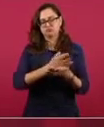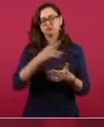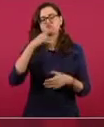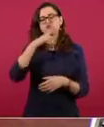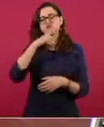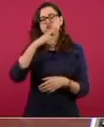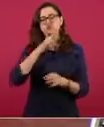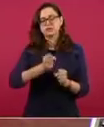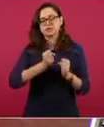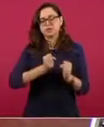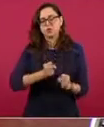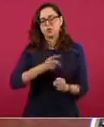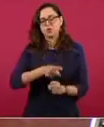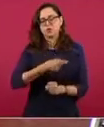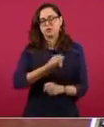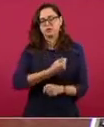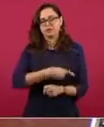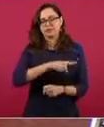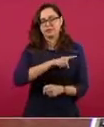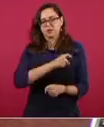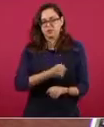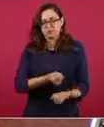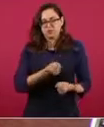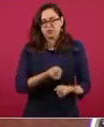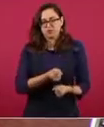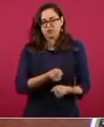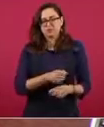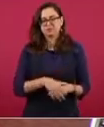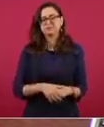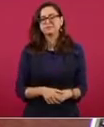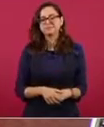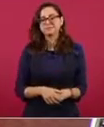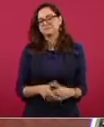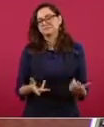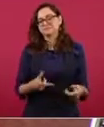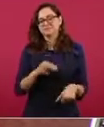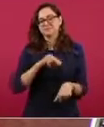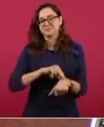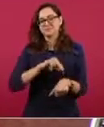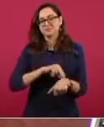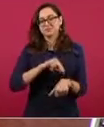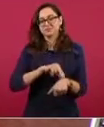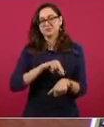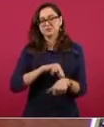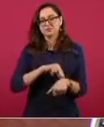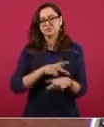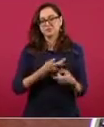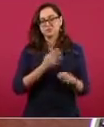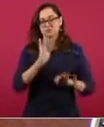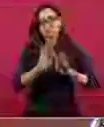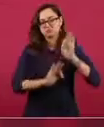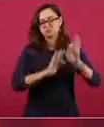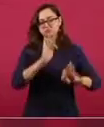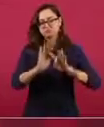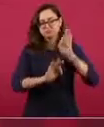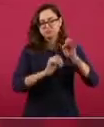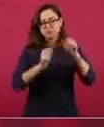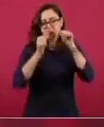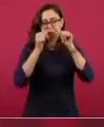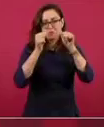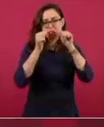especialista y los médicos lo están atendiendo bien,